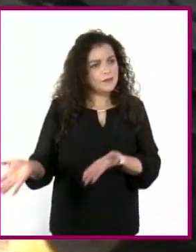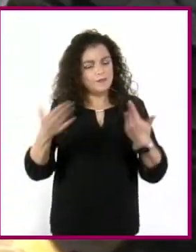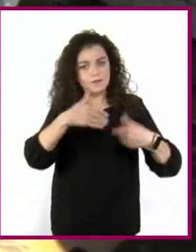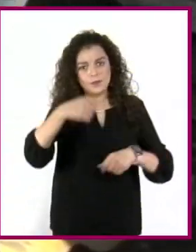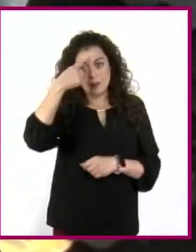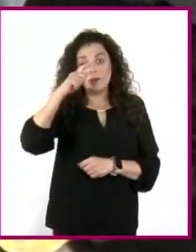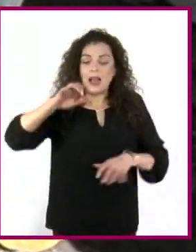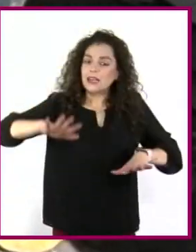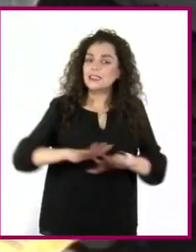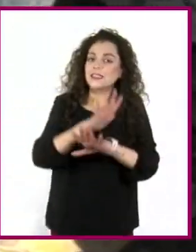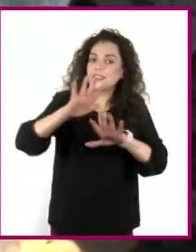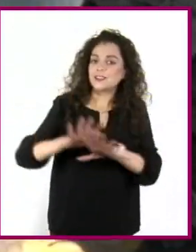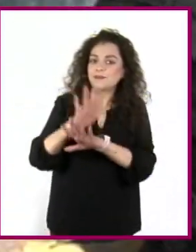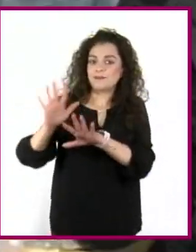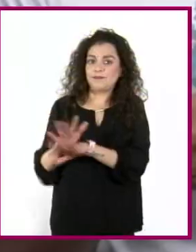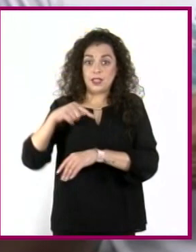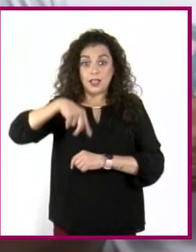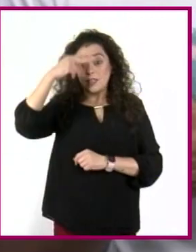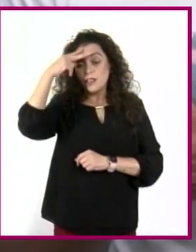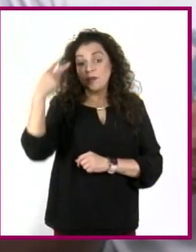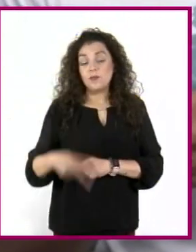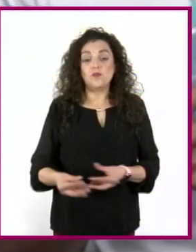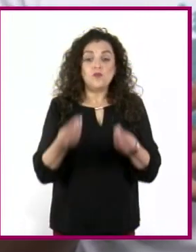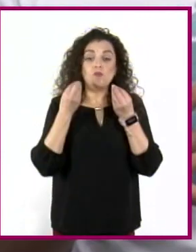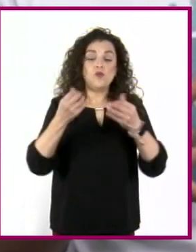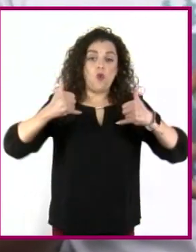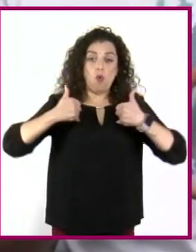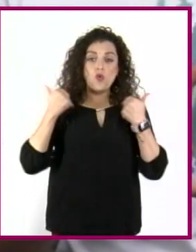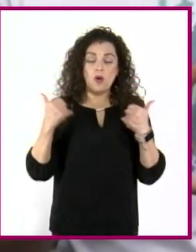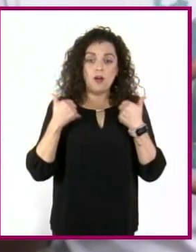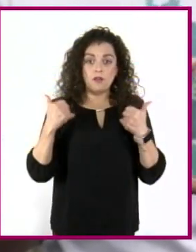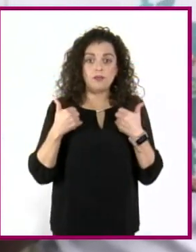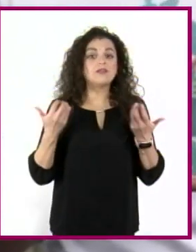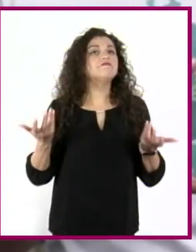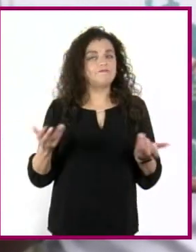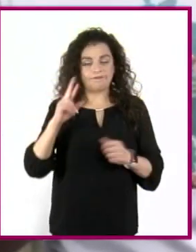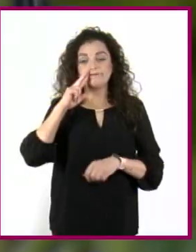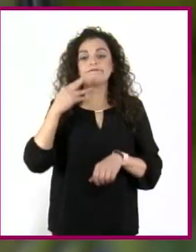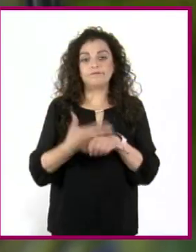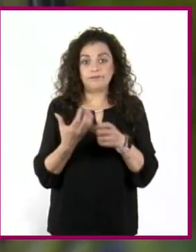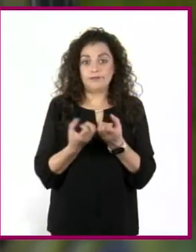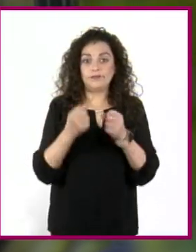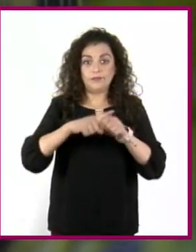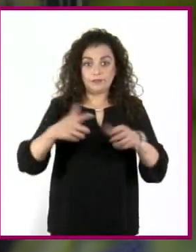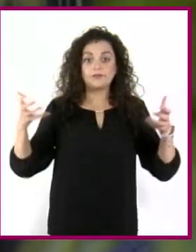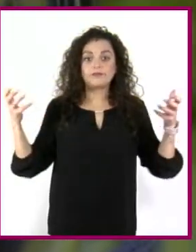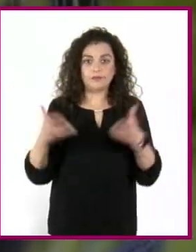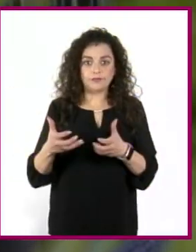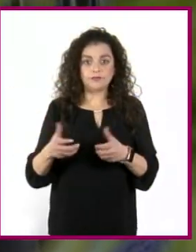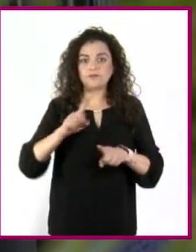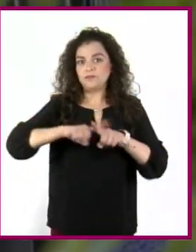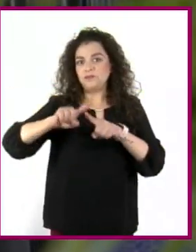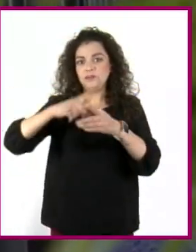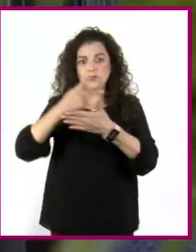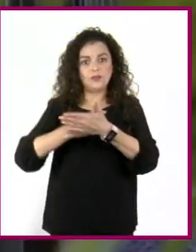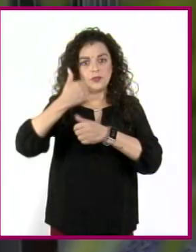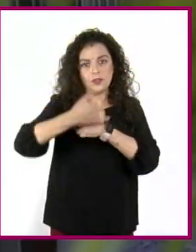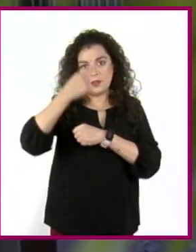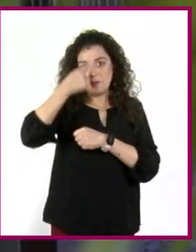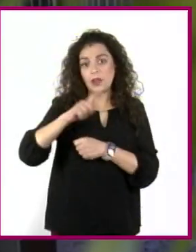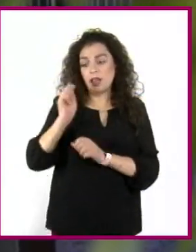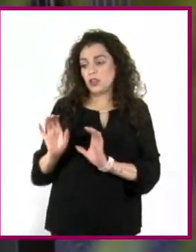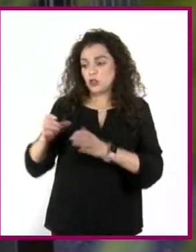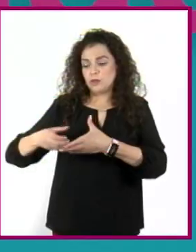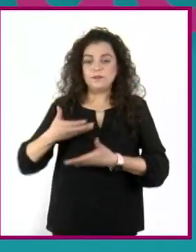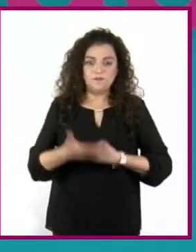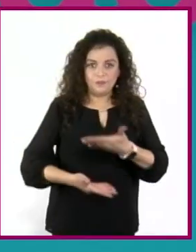logran cambios. En México, muchas y muchos jóvenes actúan con responsabilidad social en acciones y proyectos de servicio comunitario.